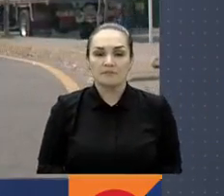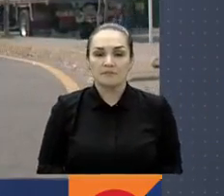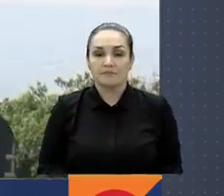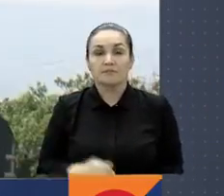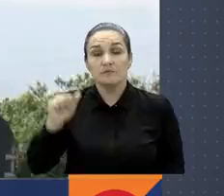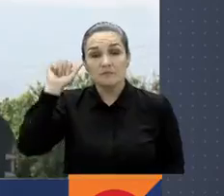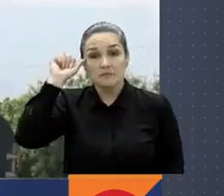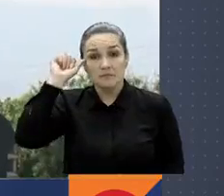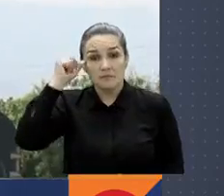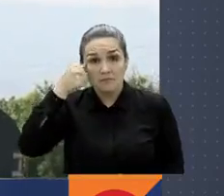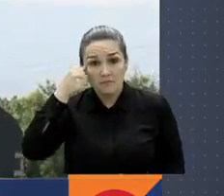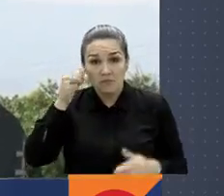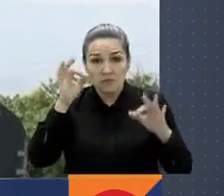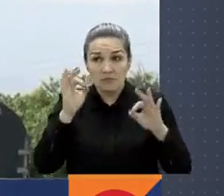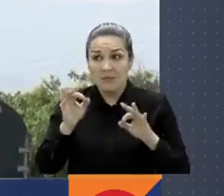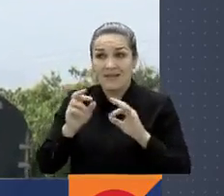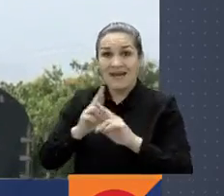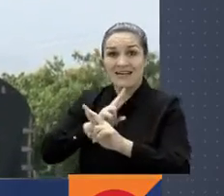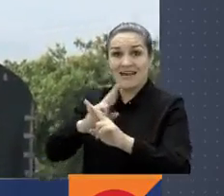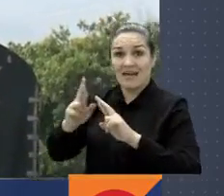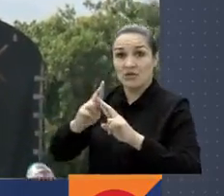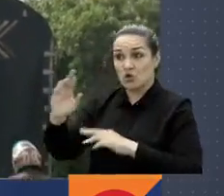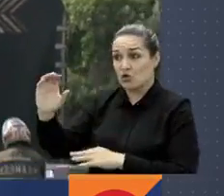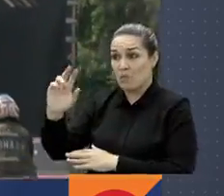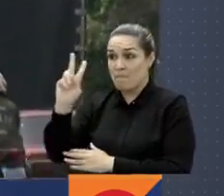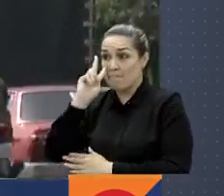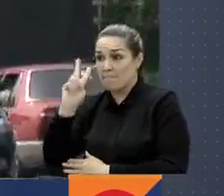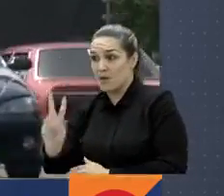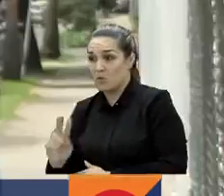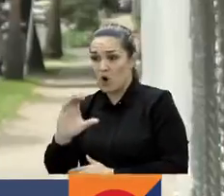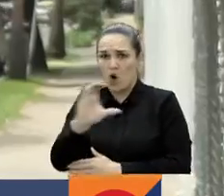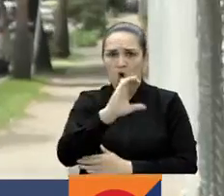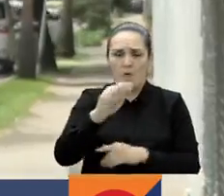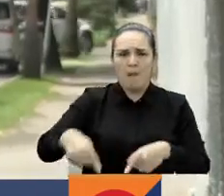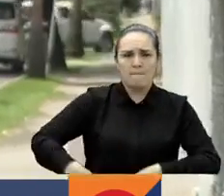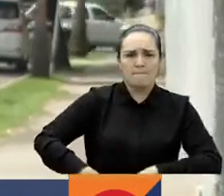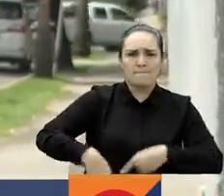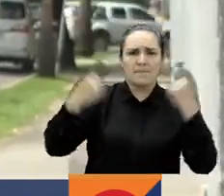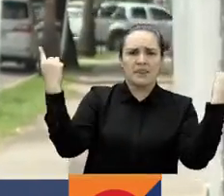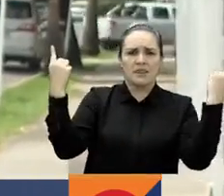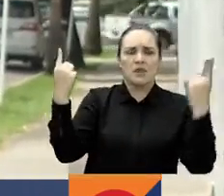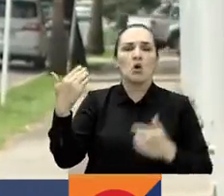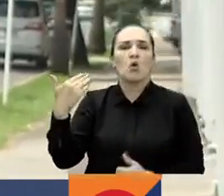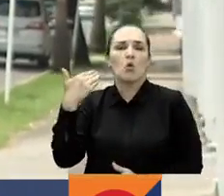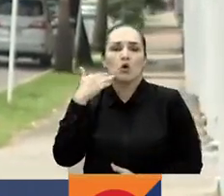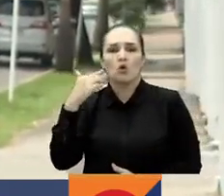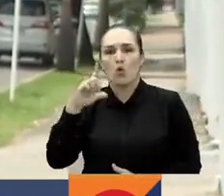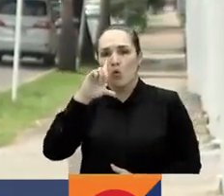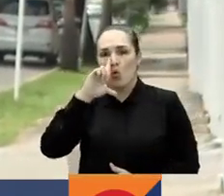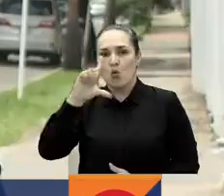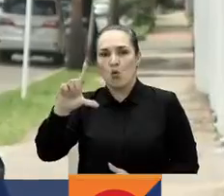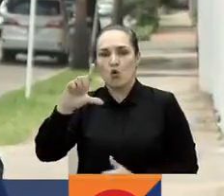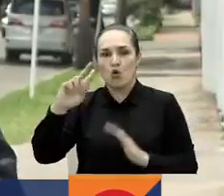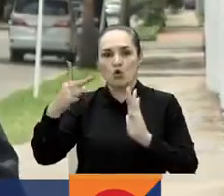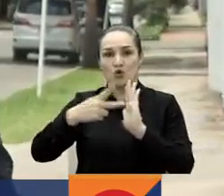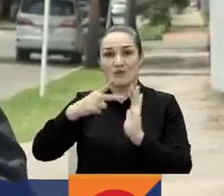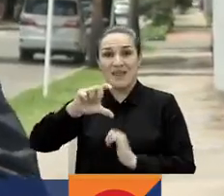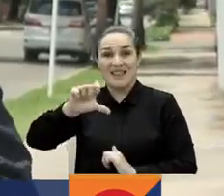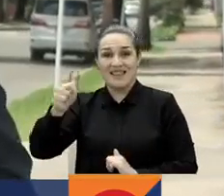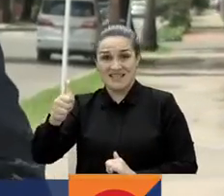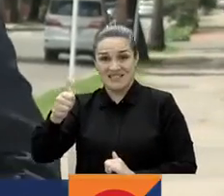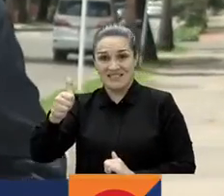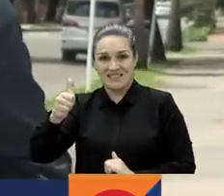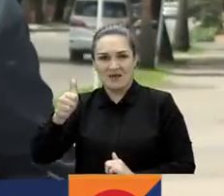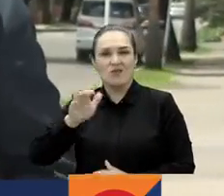Recordemos que las relaciones entre Colombia y Venezuela se rompieron en el mes de julio del año 2010, finalizando el segundo